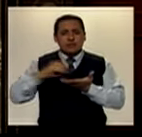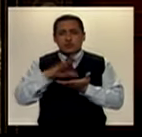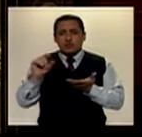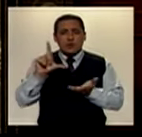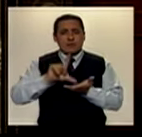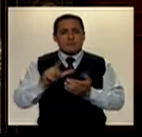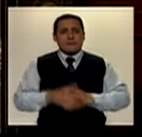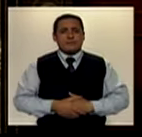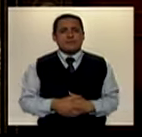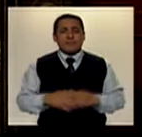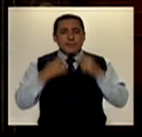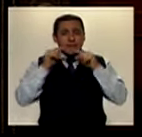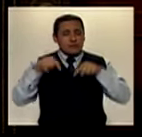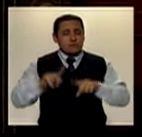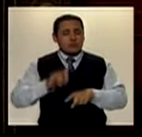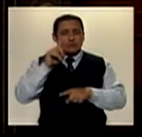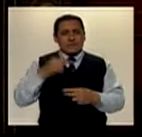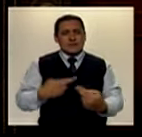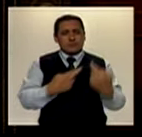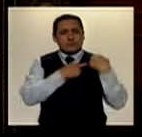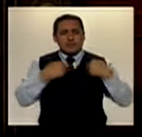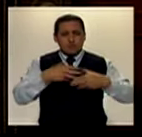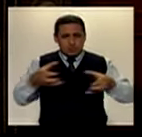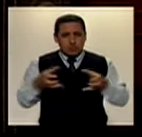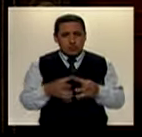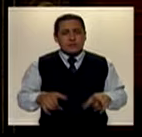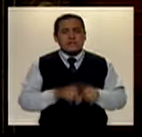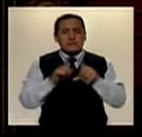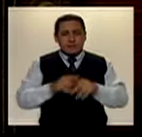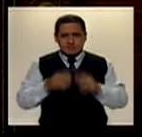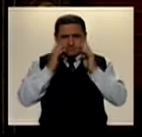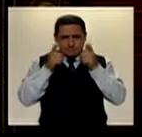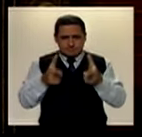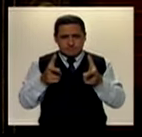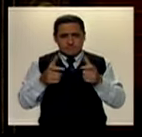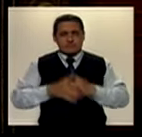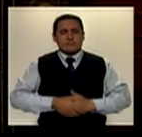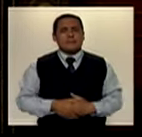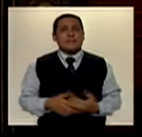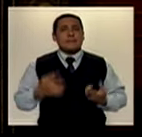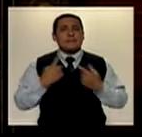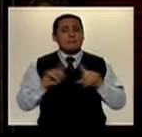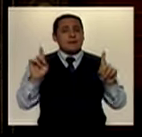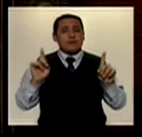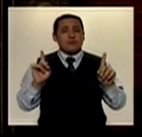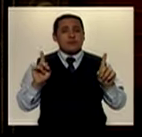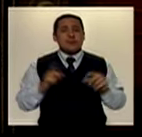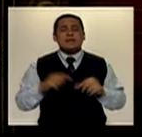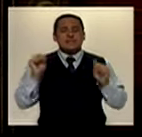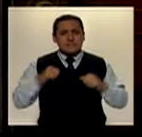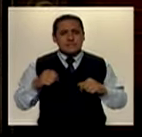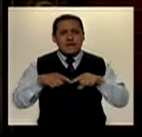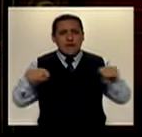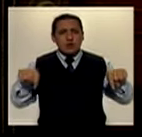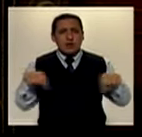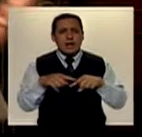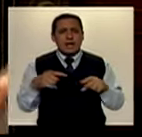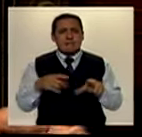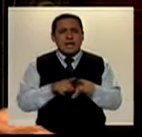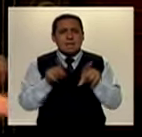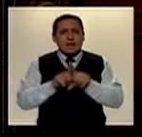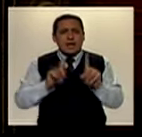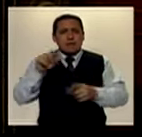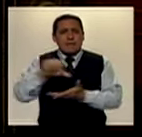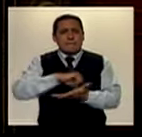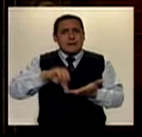Metropolitana. Eso es una obligación de nuestra parte ser rectores en esa materia. Pero sí en los espacios públicos, en